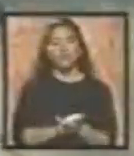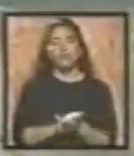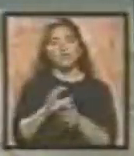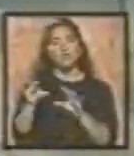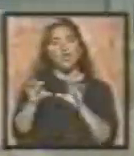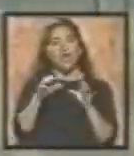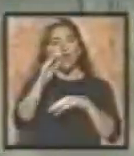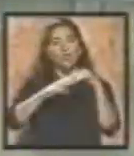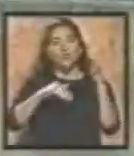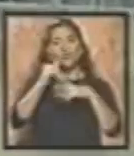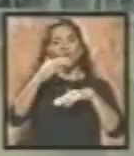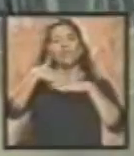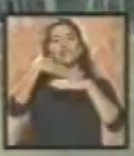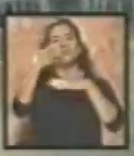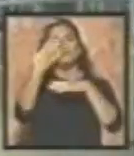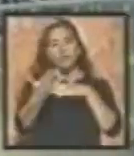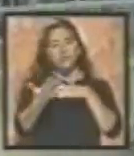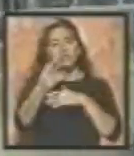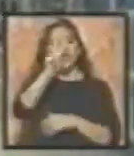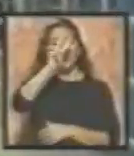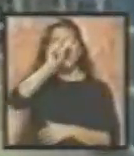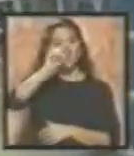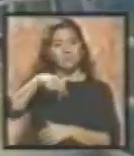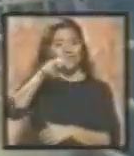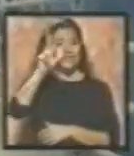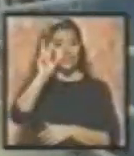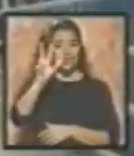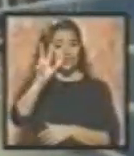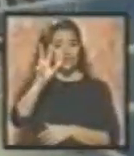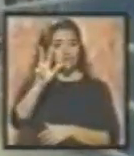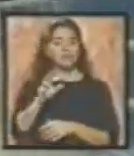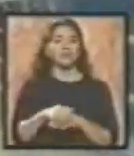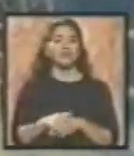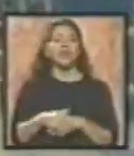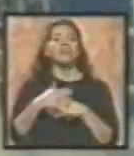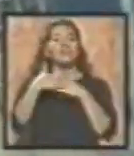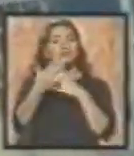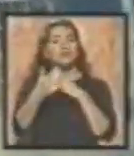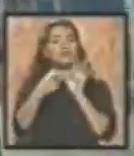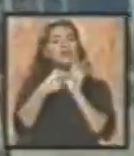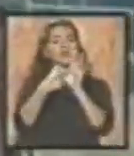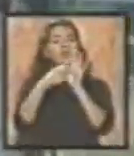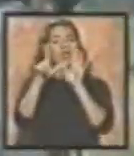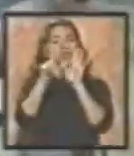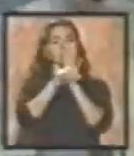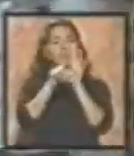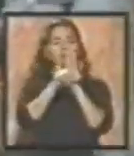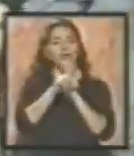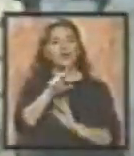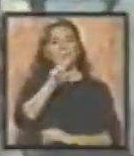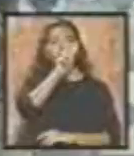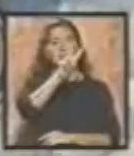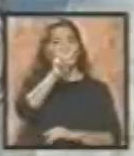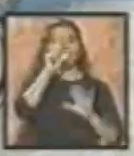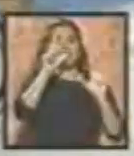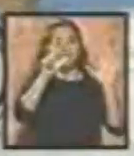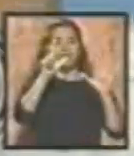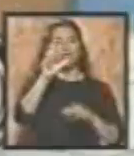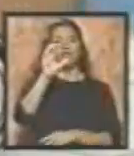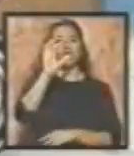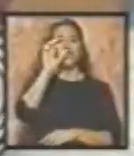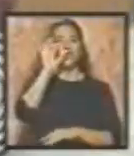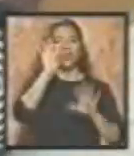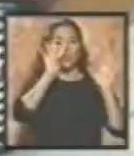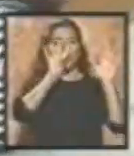construido después de enero del 2003, es decir, después de la promulgación de la ley 27.920, que establece